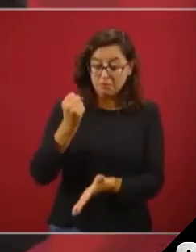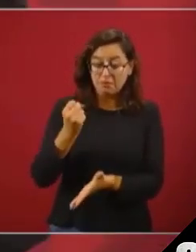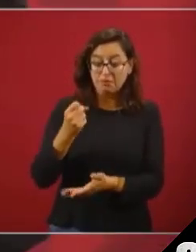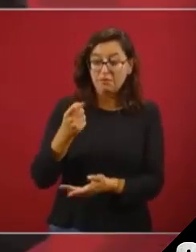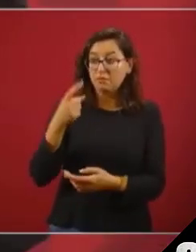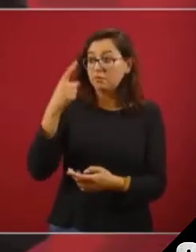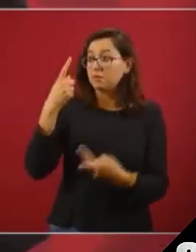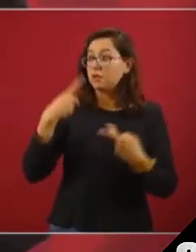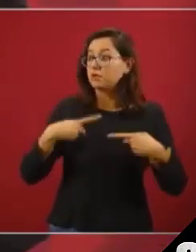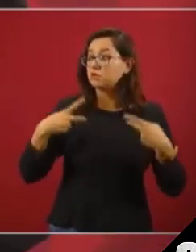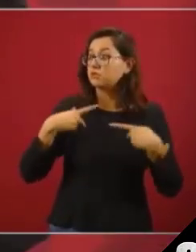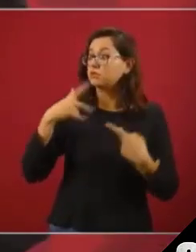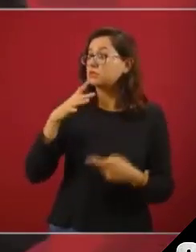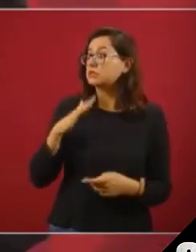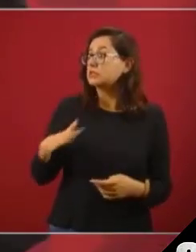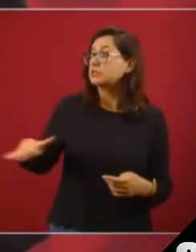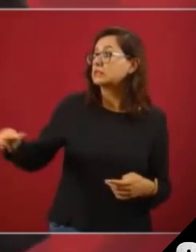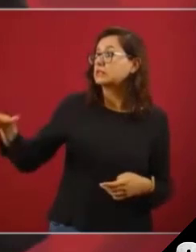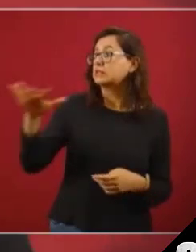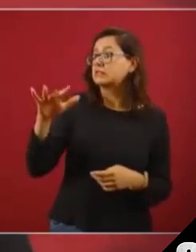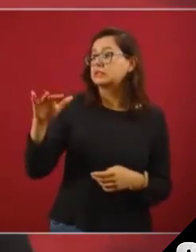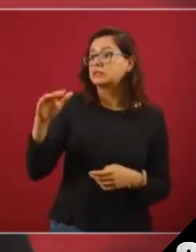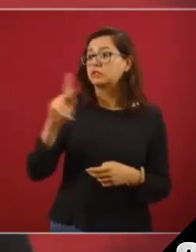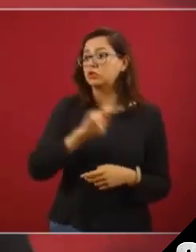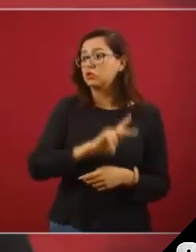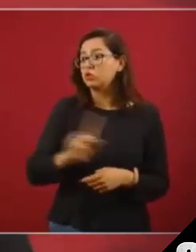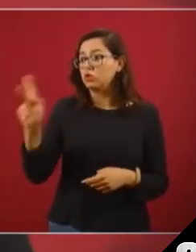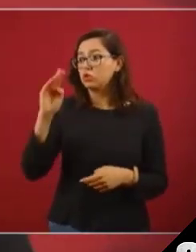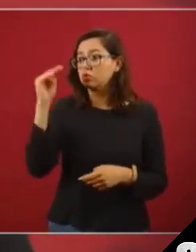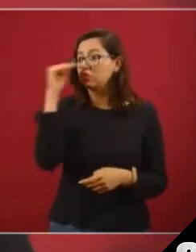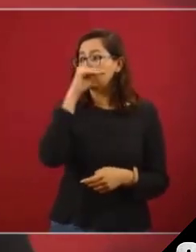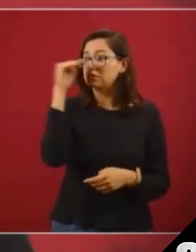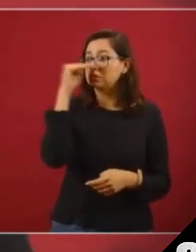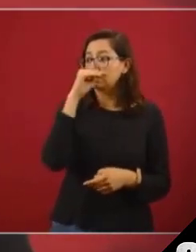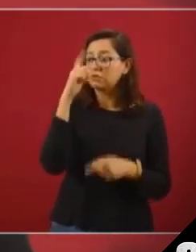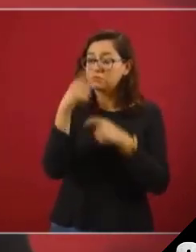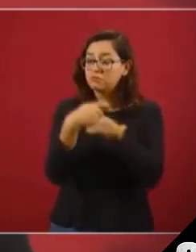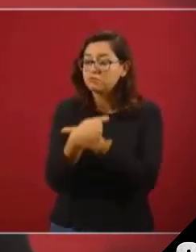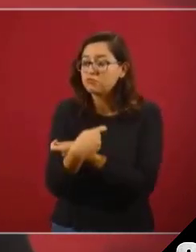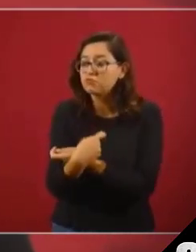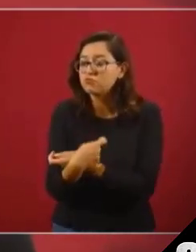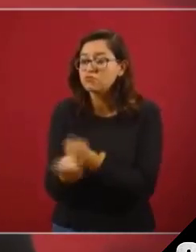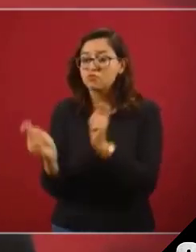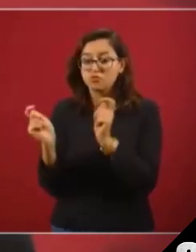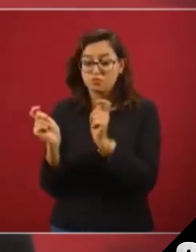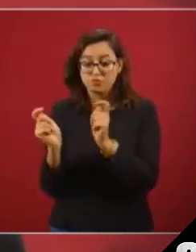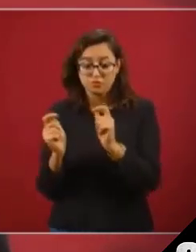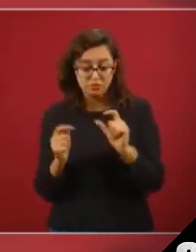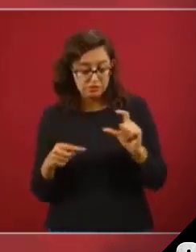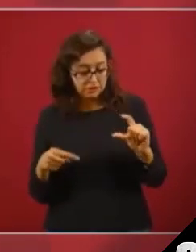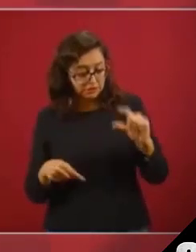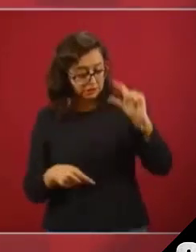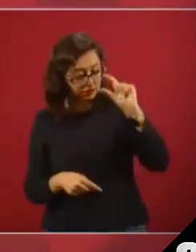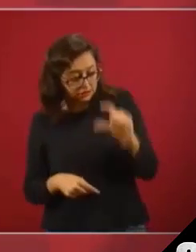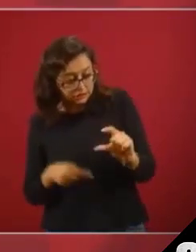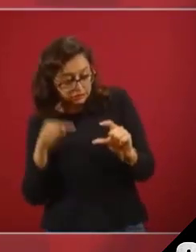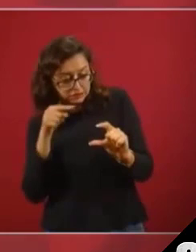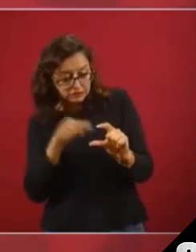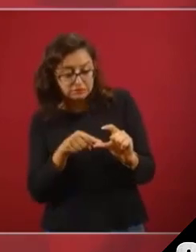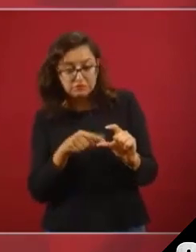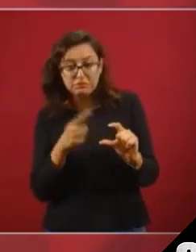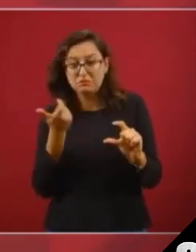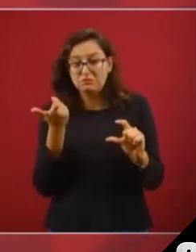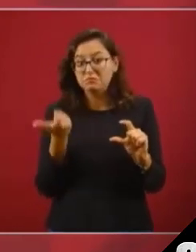considerando que una dosis puede